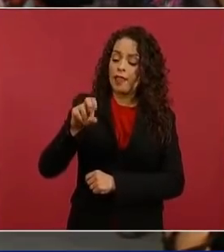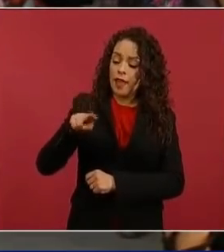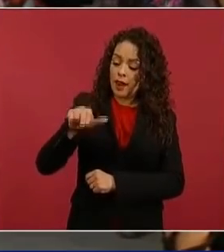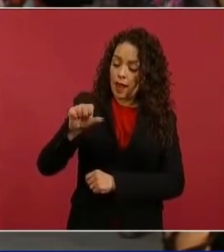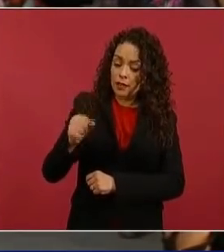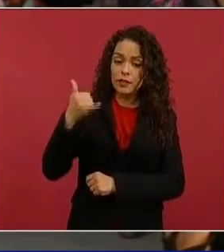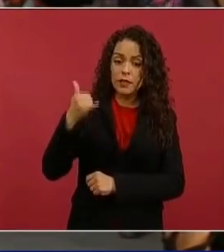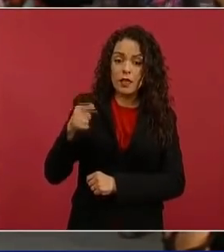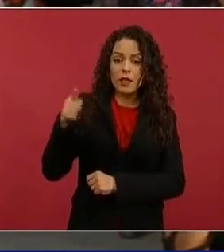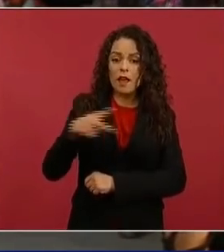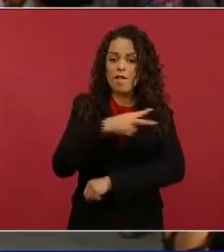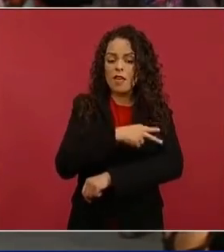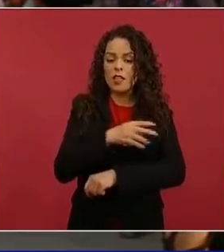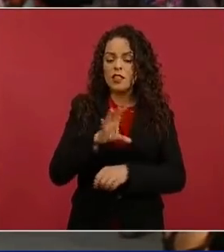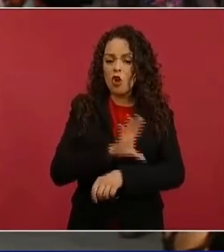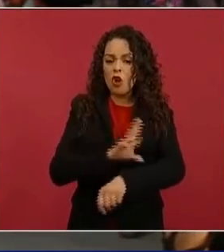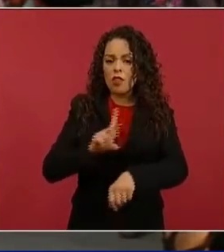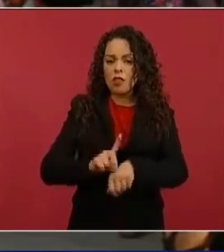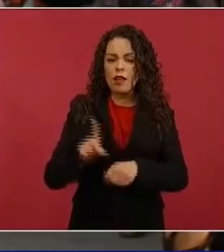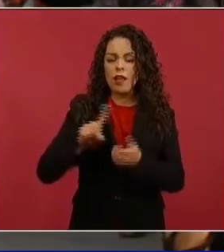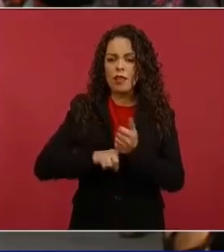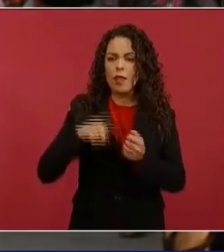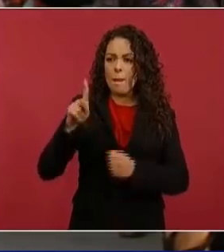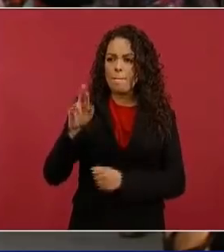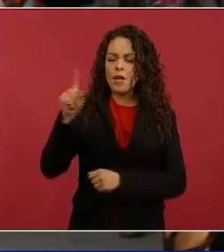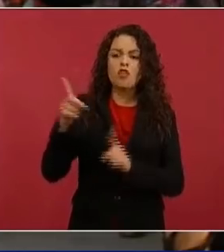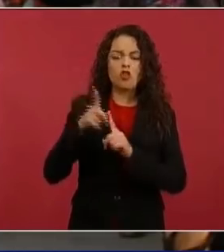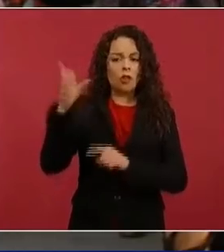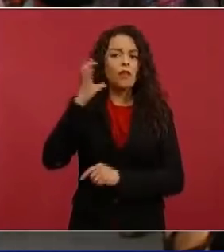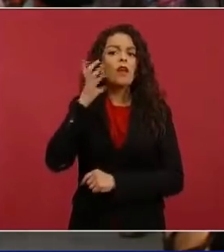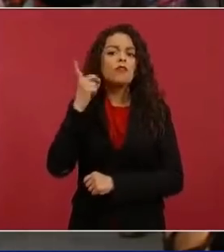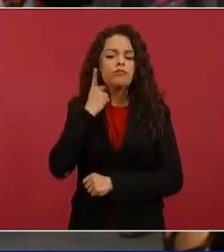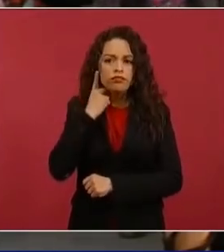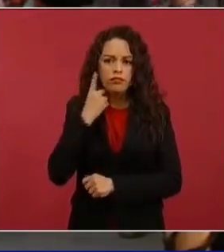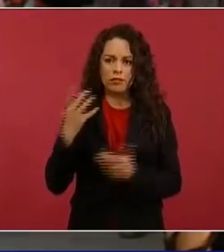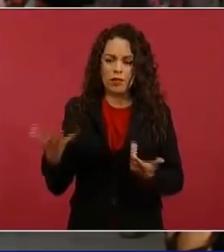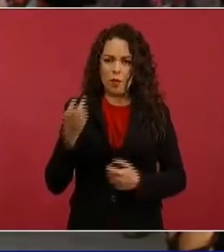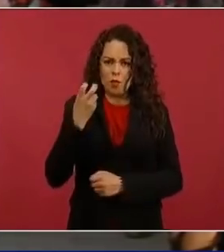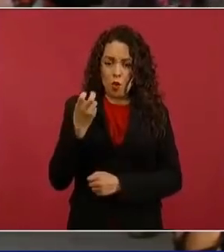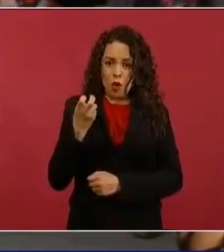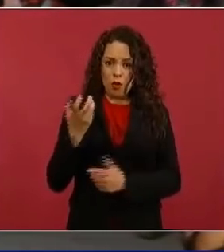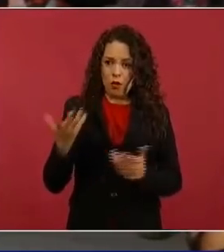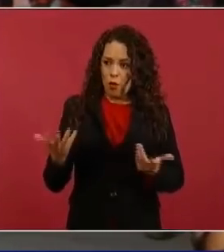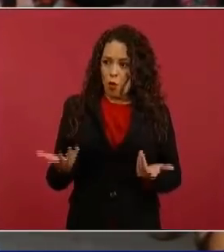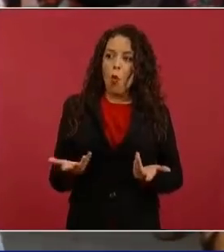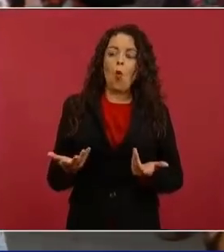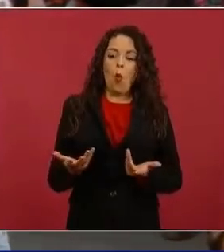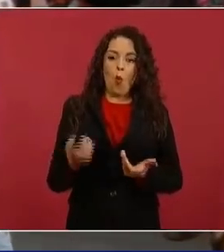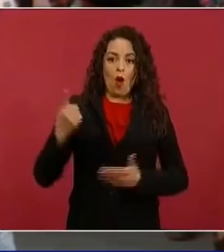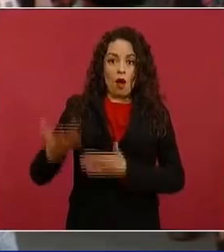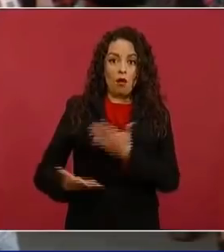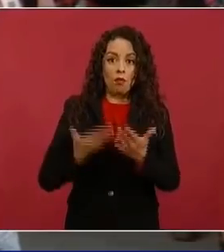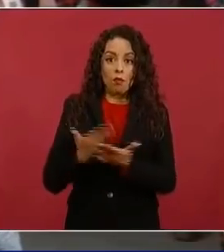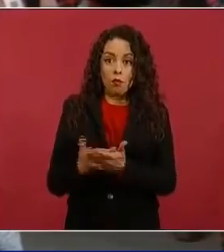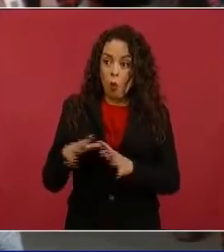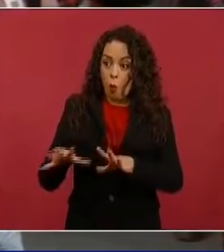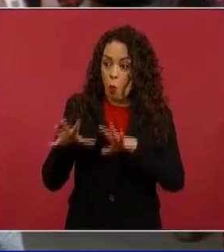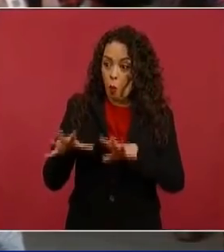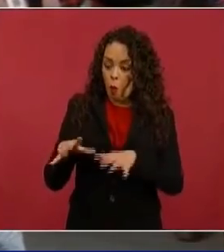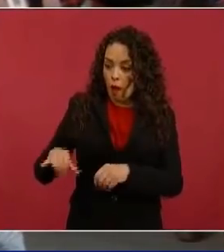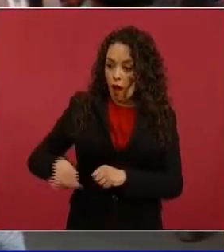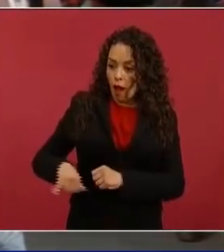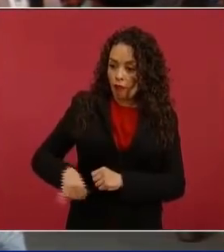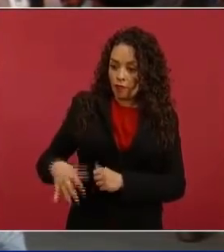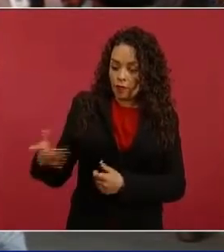vicecoordinador de la bancada del PRI en la Cámara de Diputados. Por eso es que generó tanto revuelo esta iniciativa que presenta este